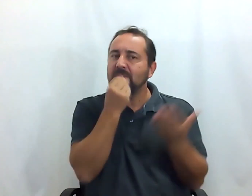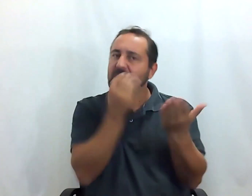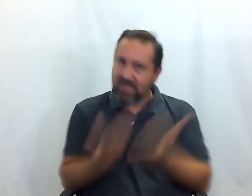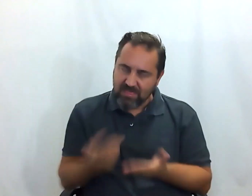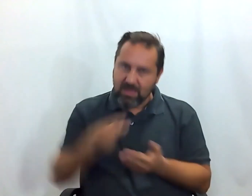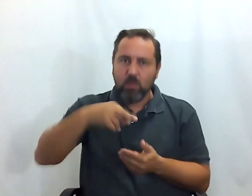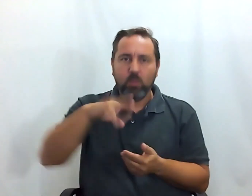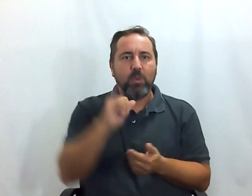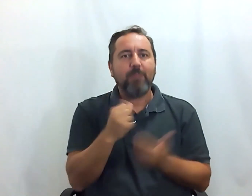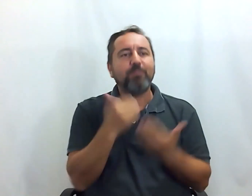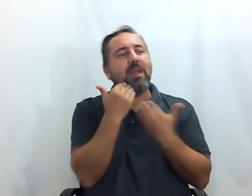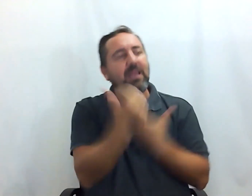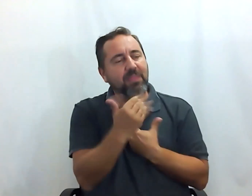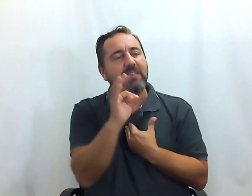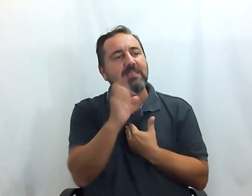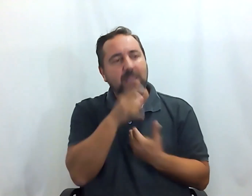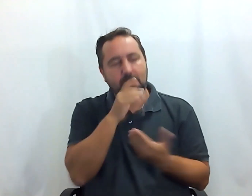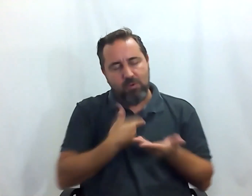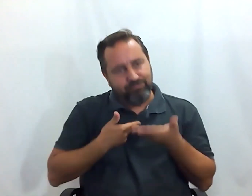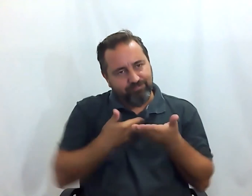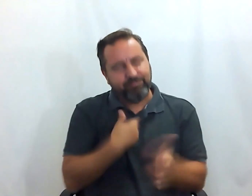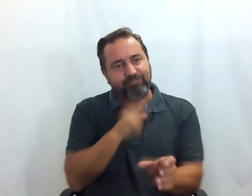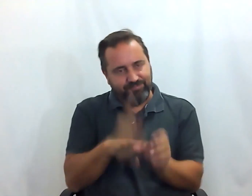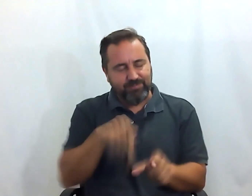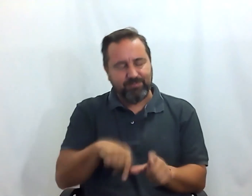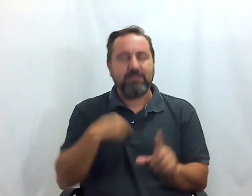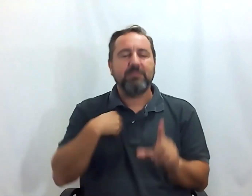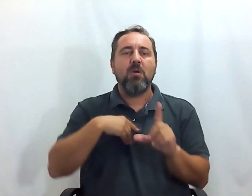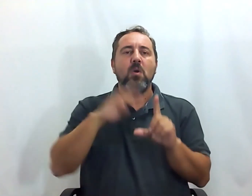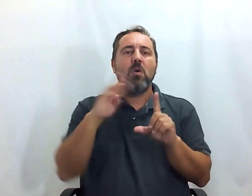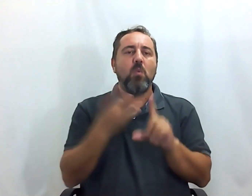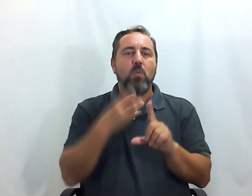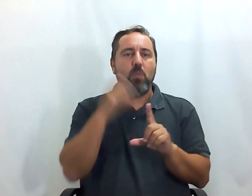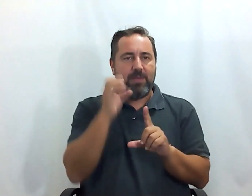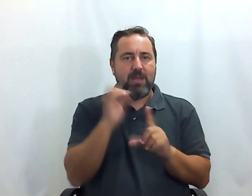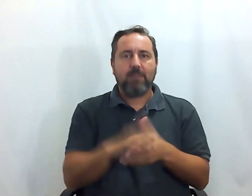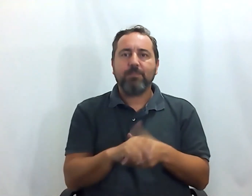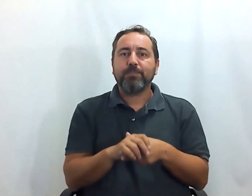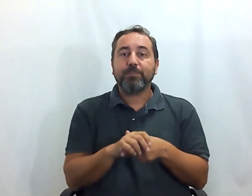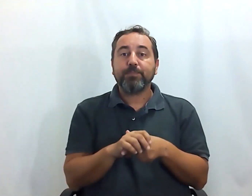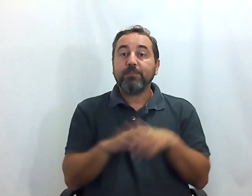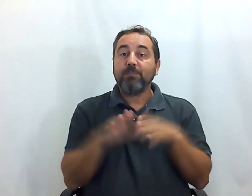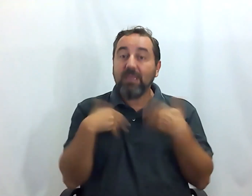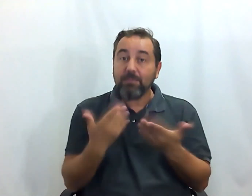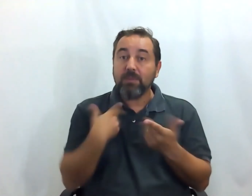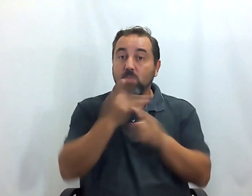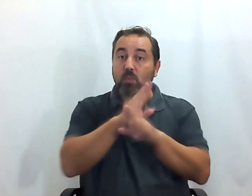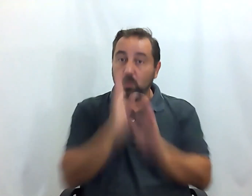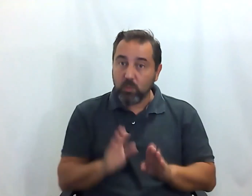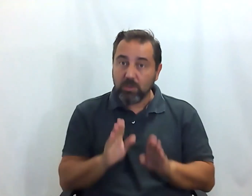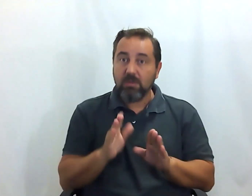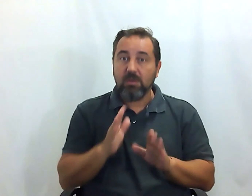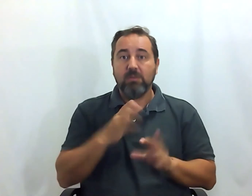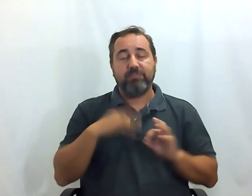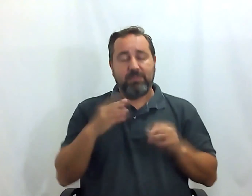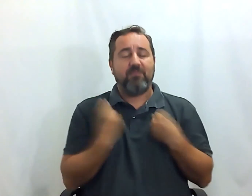Hola, Tatiana. Muchas gracias por contar conmigo en este webinar. Y ya también, por último, y residente